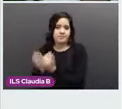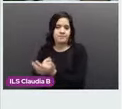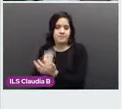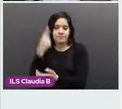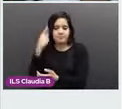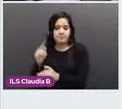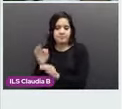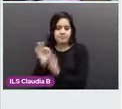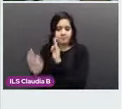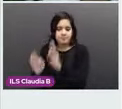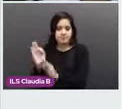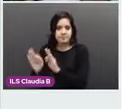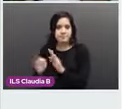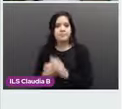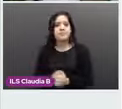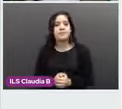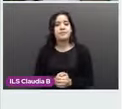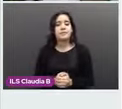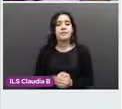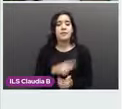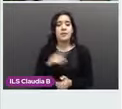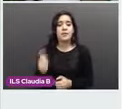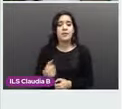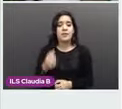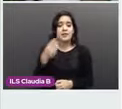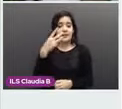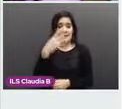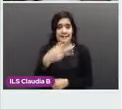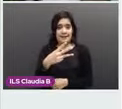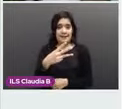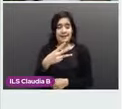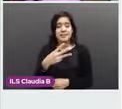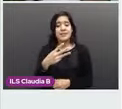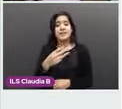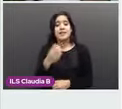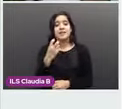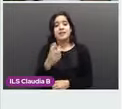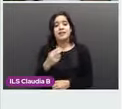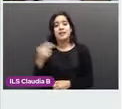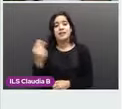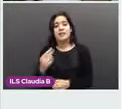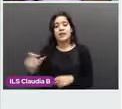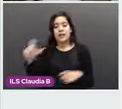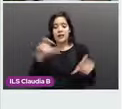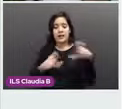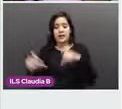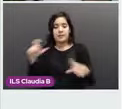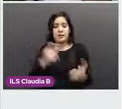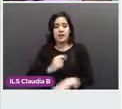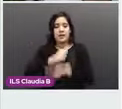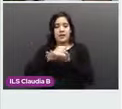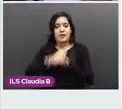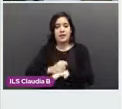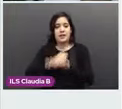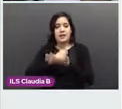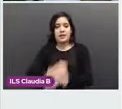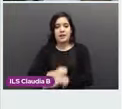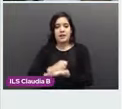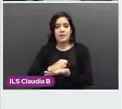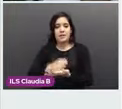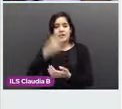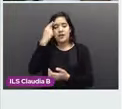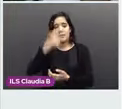En etapa 3, antes de un tratamiento quirúrgico, va a haber una quimioterapia neoactivante antes de dar algún